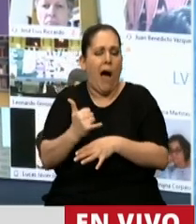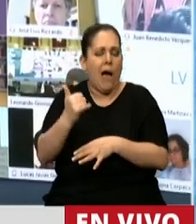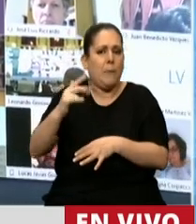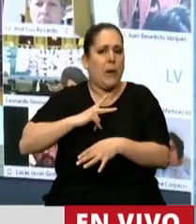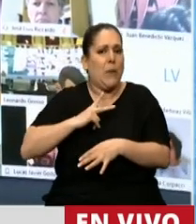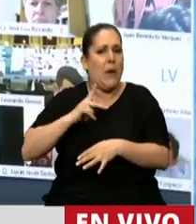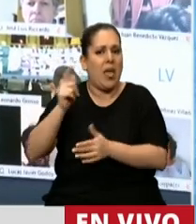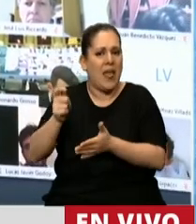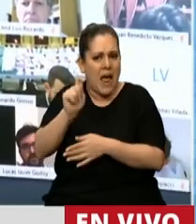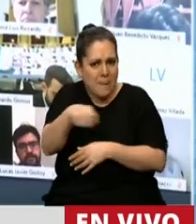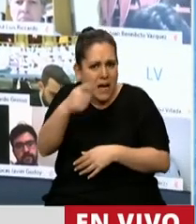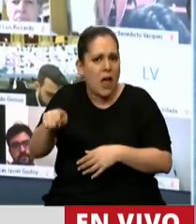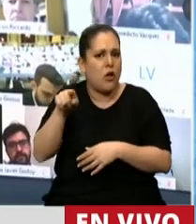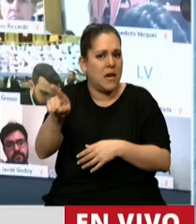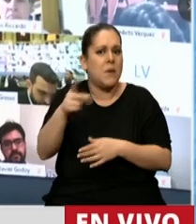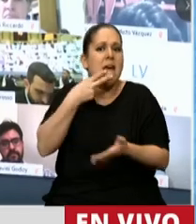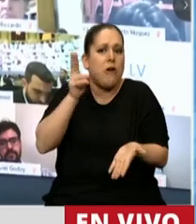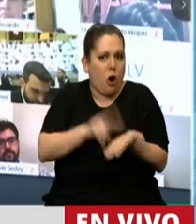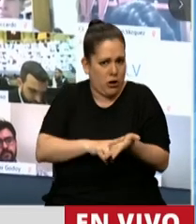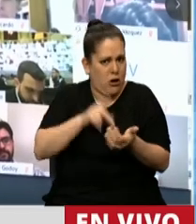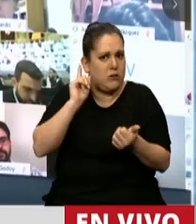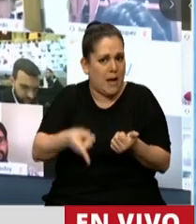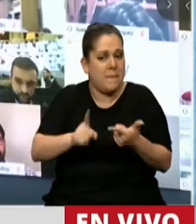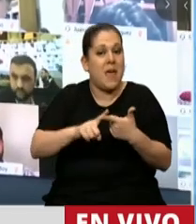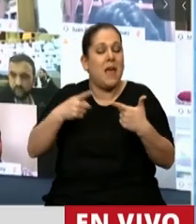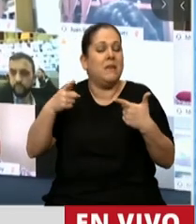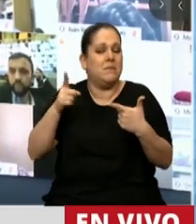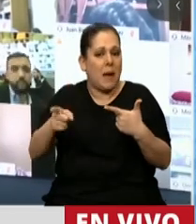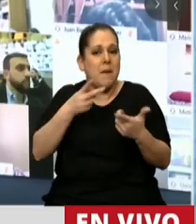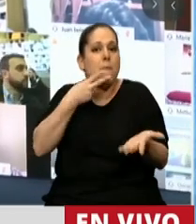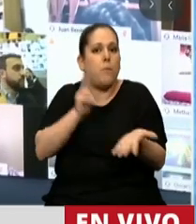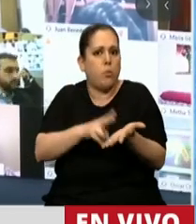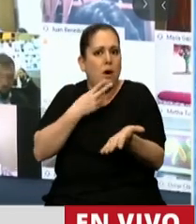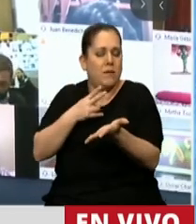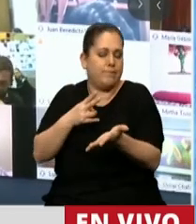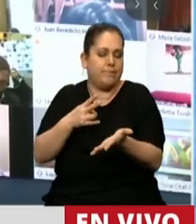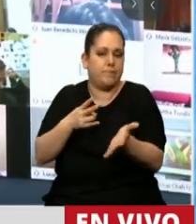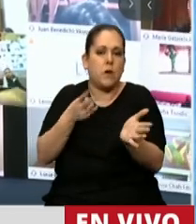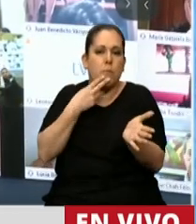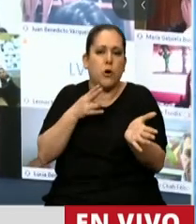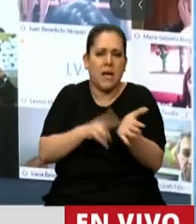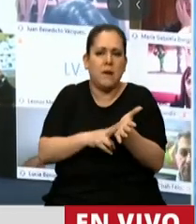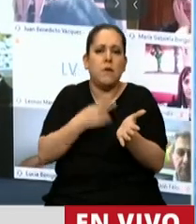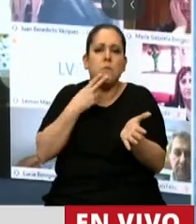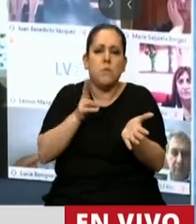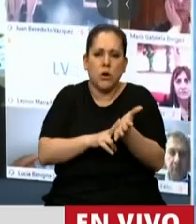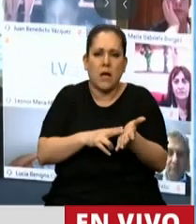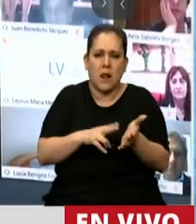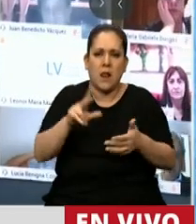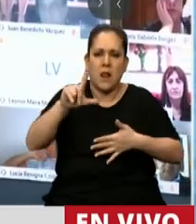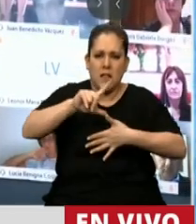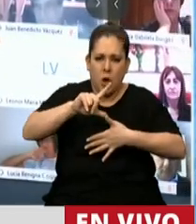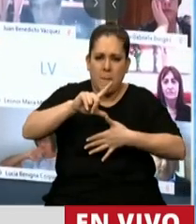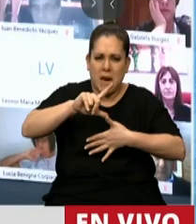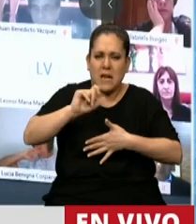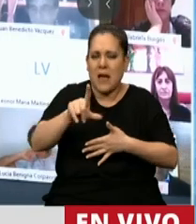de la empresa estatal brasileña de correos, la mayor compañía postal de América Latina. ¿No se siente orgulloso usted, señor presidente, de que eso